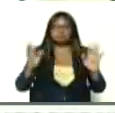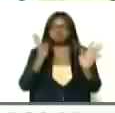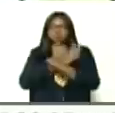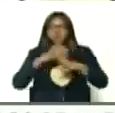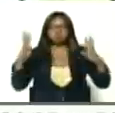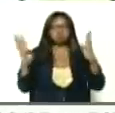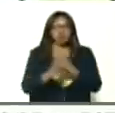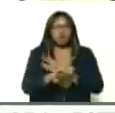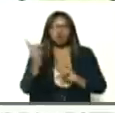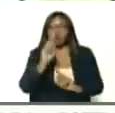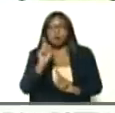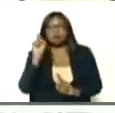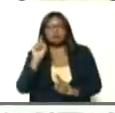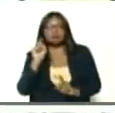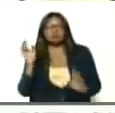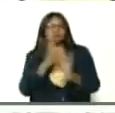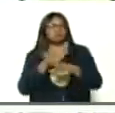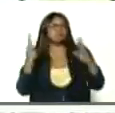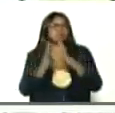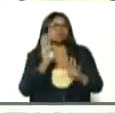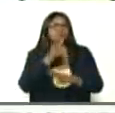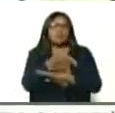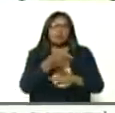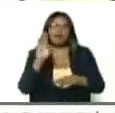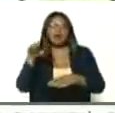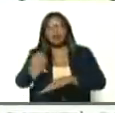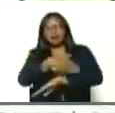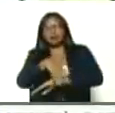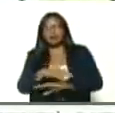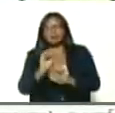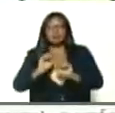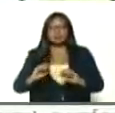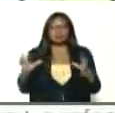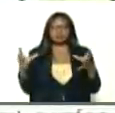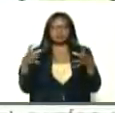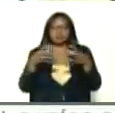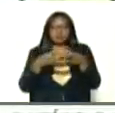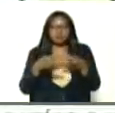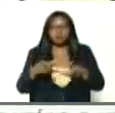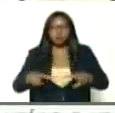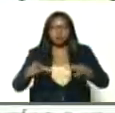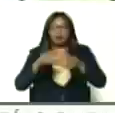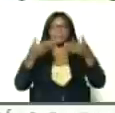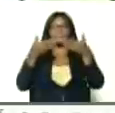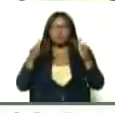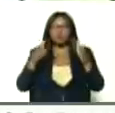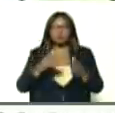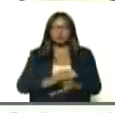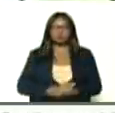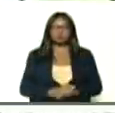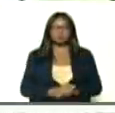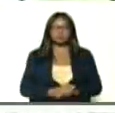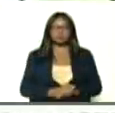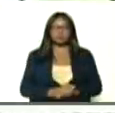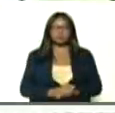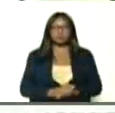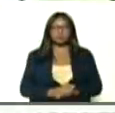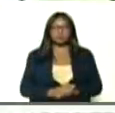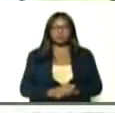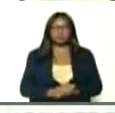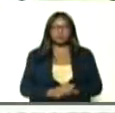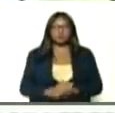innecesaria, de la población, evitar, concentraciones, de personas, en espacios públicos, disminuir,